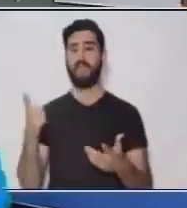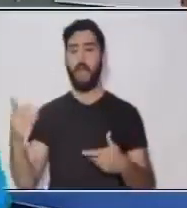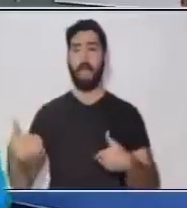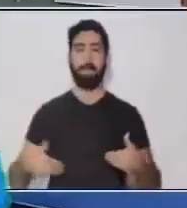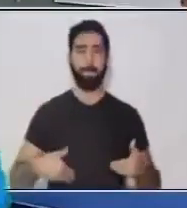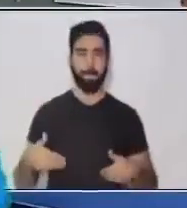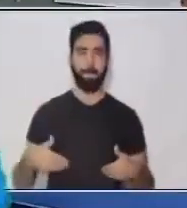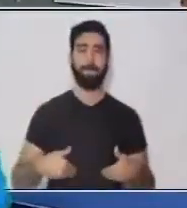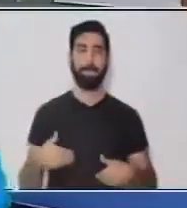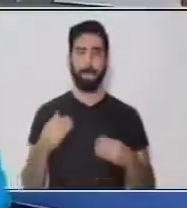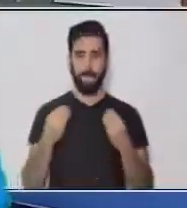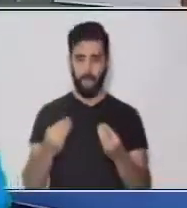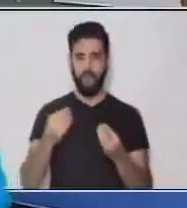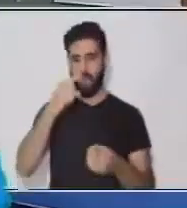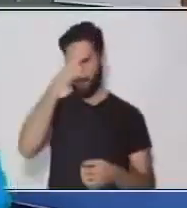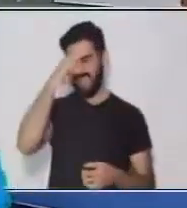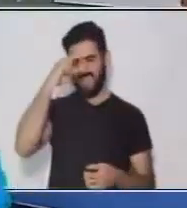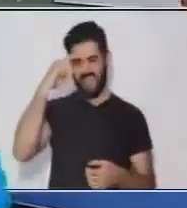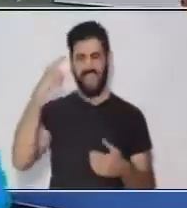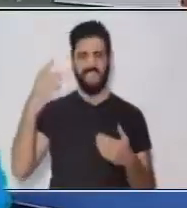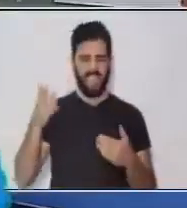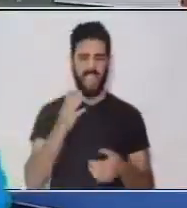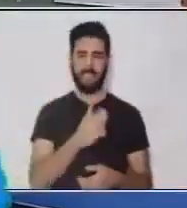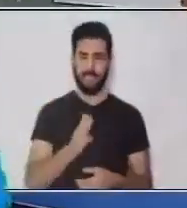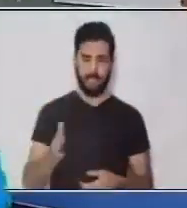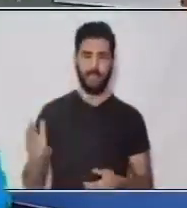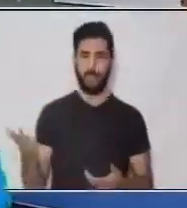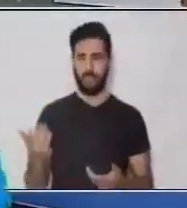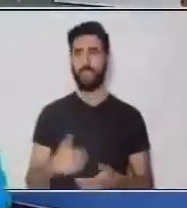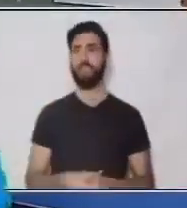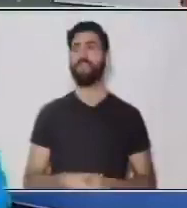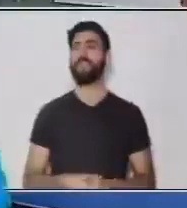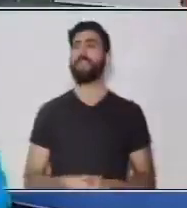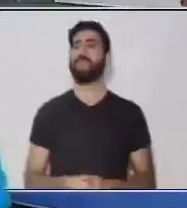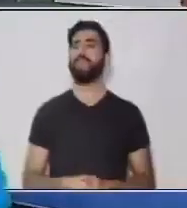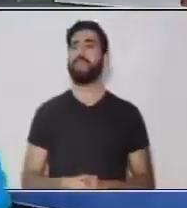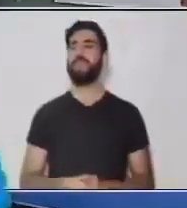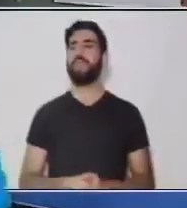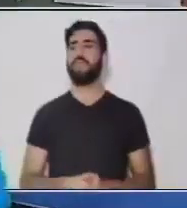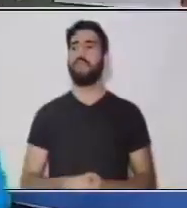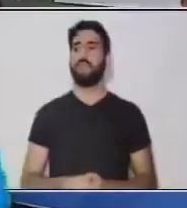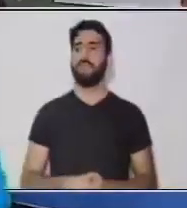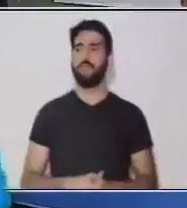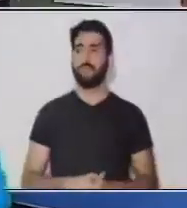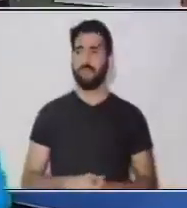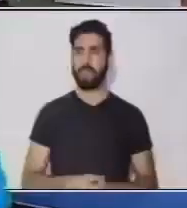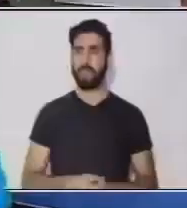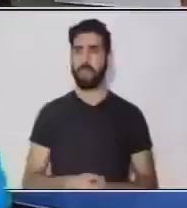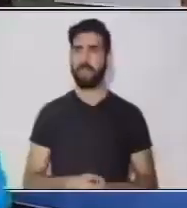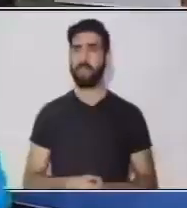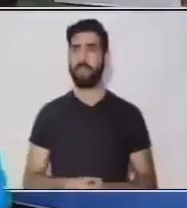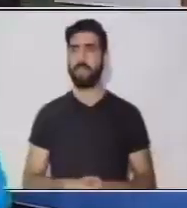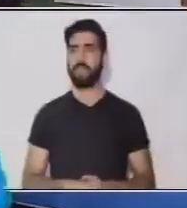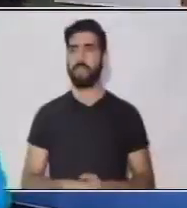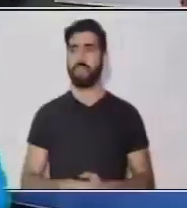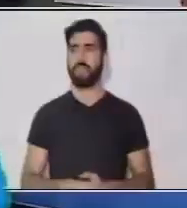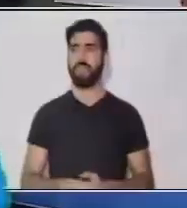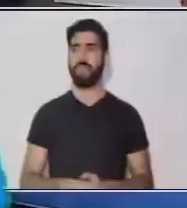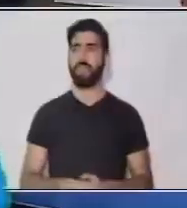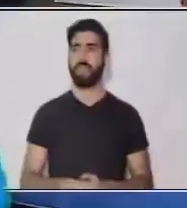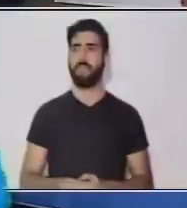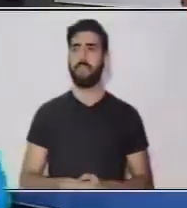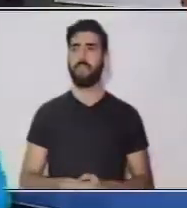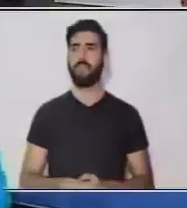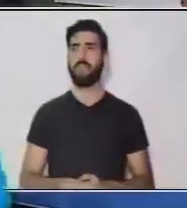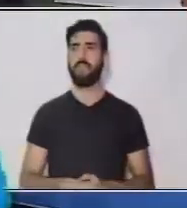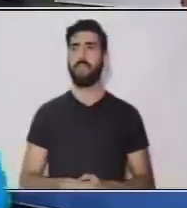Molesto... O mejor aún... Travieso. Sí, excelente. El perro de mi tía es muy travieso.